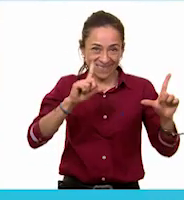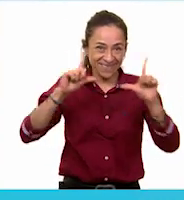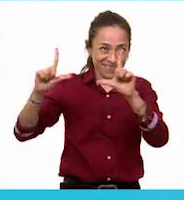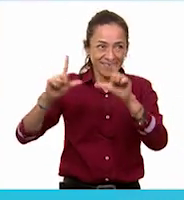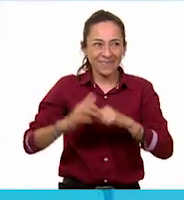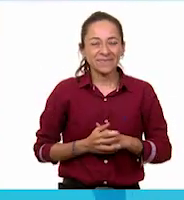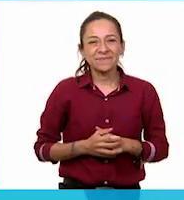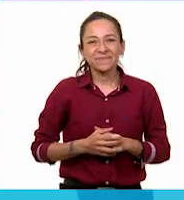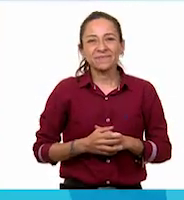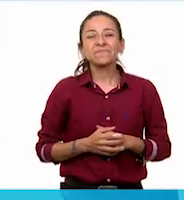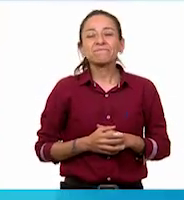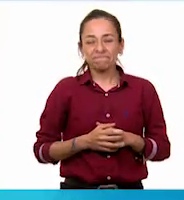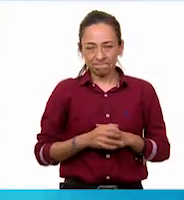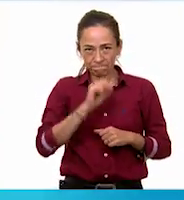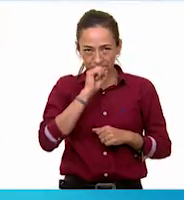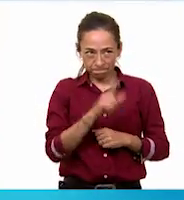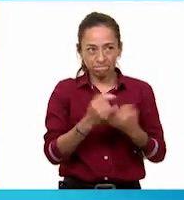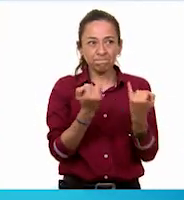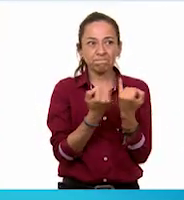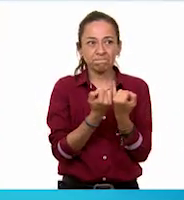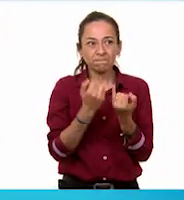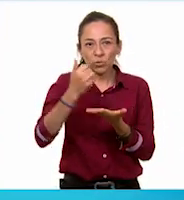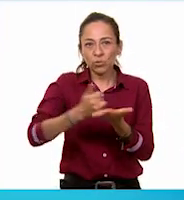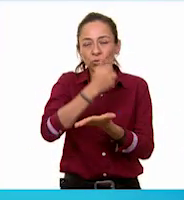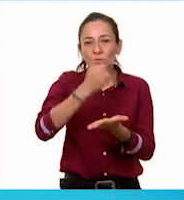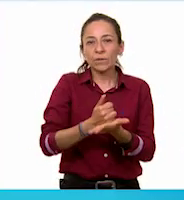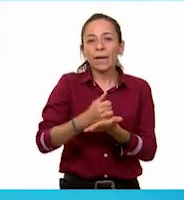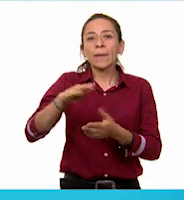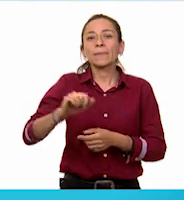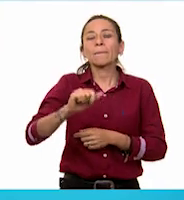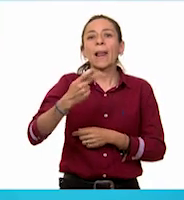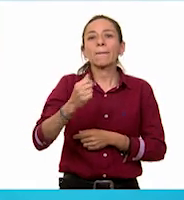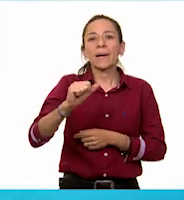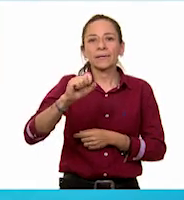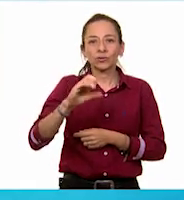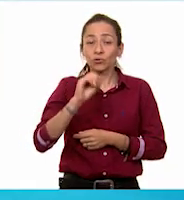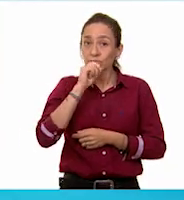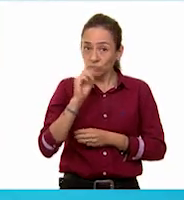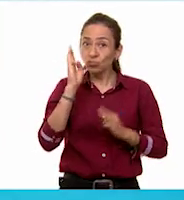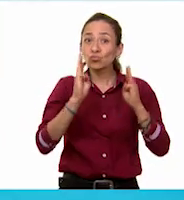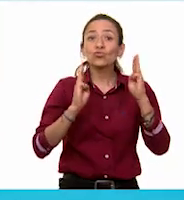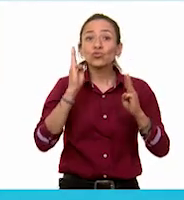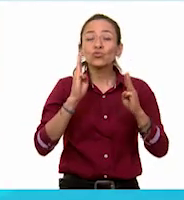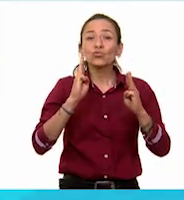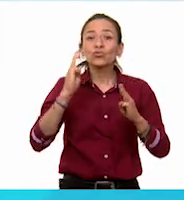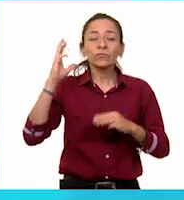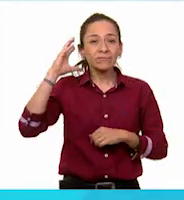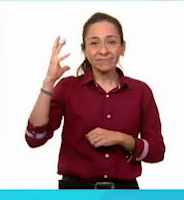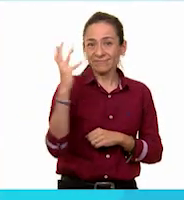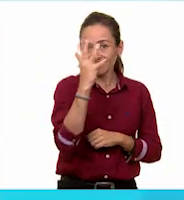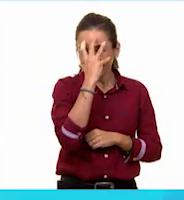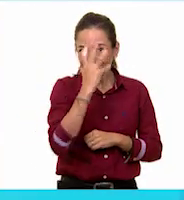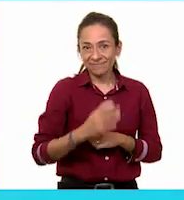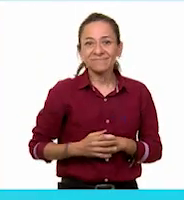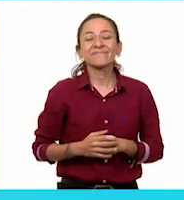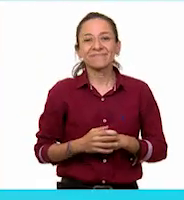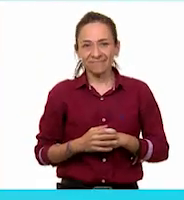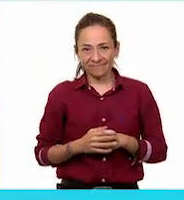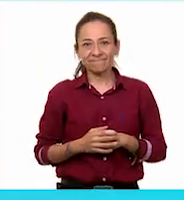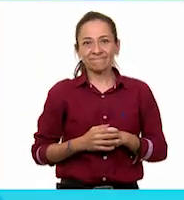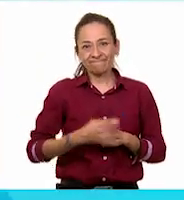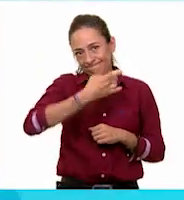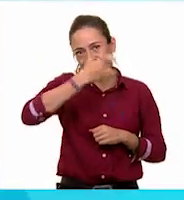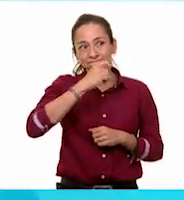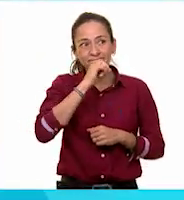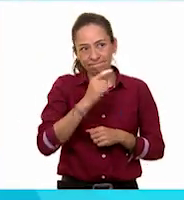También esta foto de la Hacienda de Malpaso y el Museo de las Máscaras. Y lo que no podía faltar,